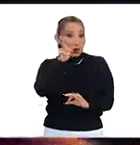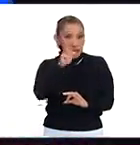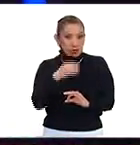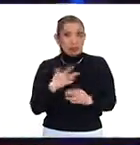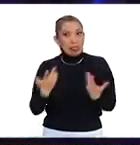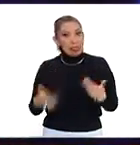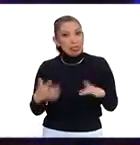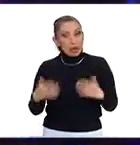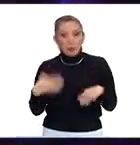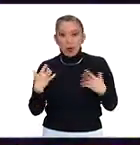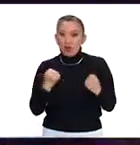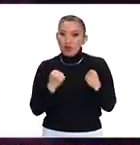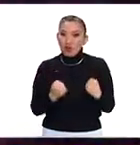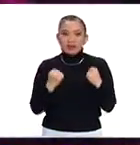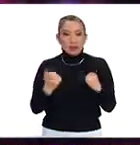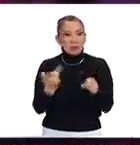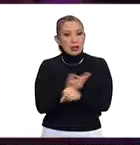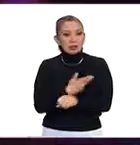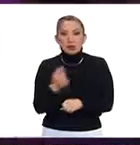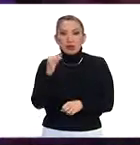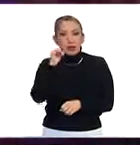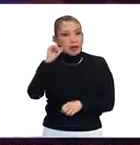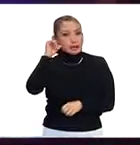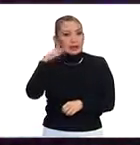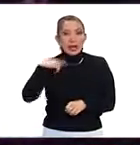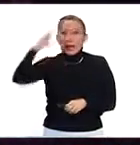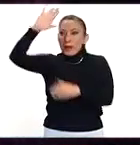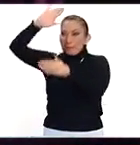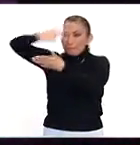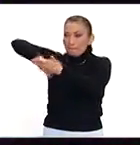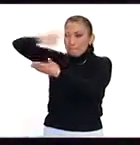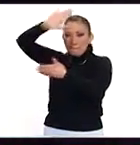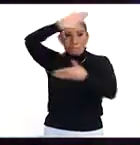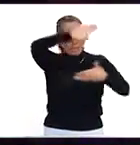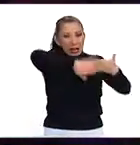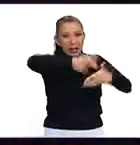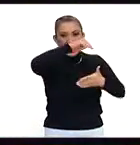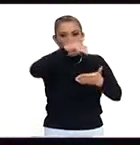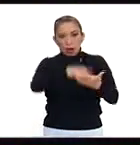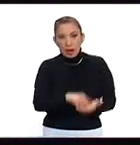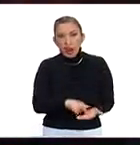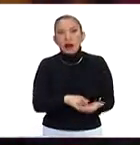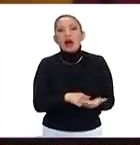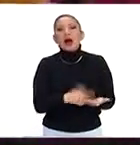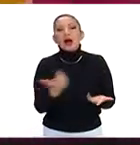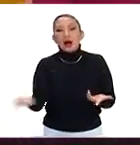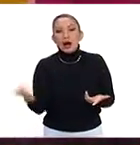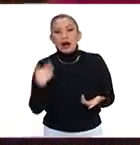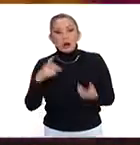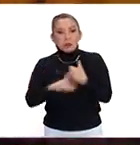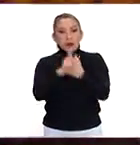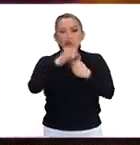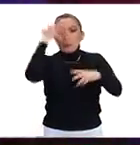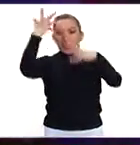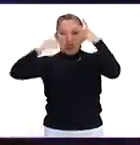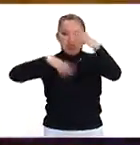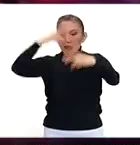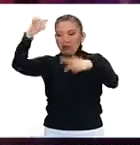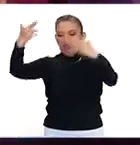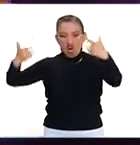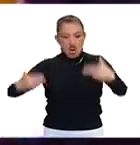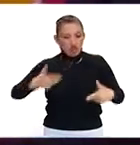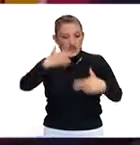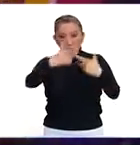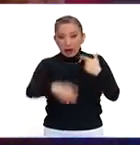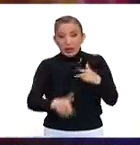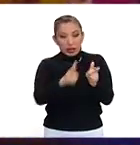un poquito brutales, lo que se alcanzó a ver en las paredes de este lugar, en lo que fue el caos y la conmoción, y pues sí se